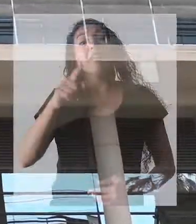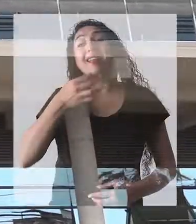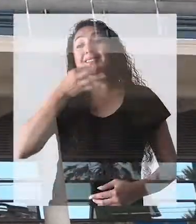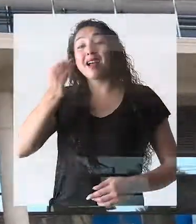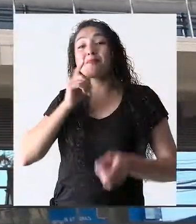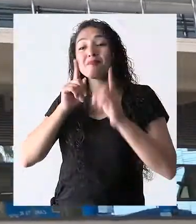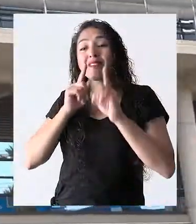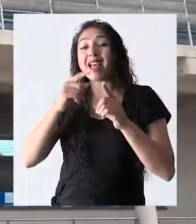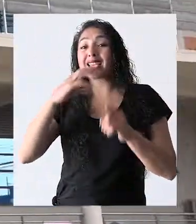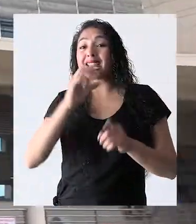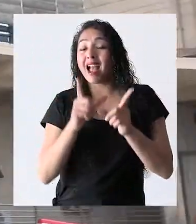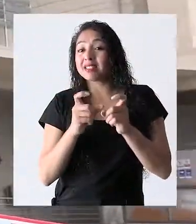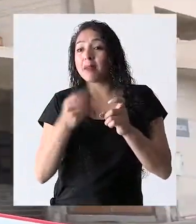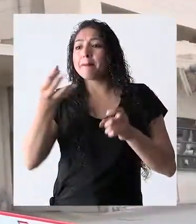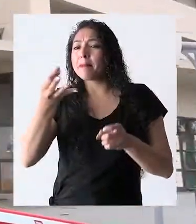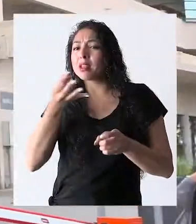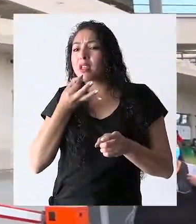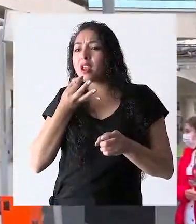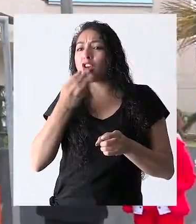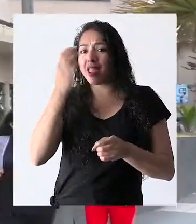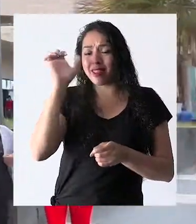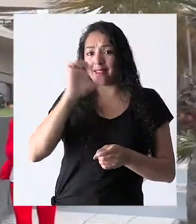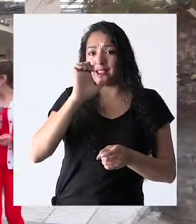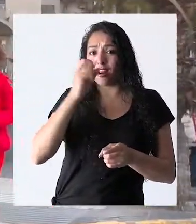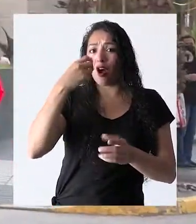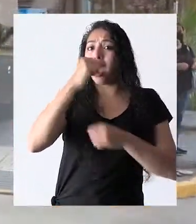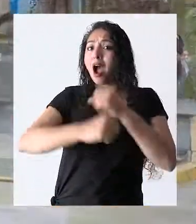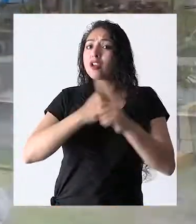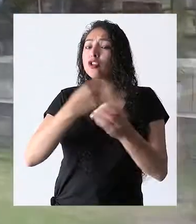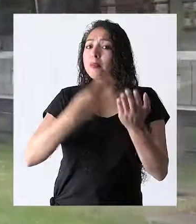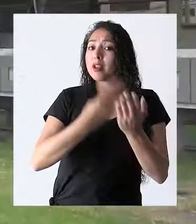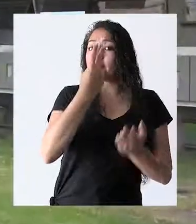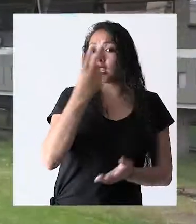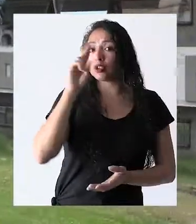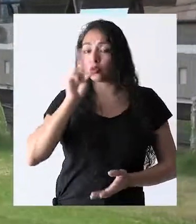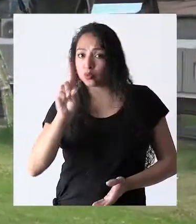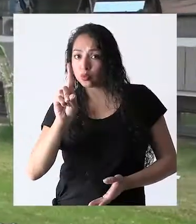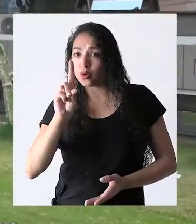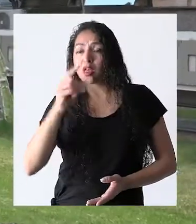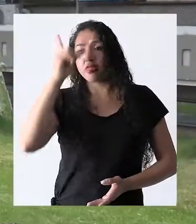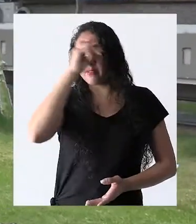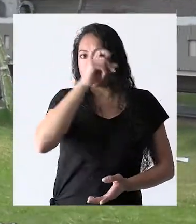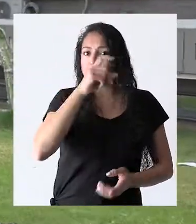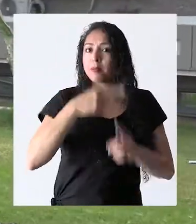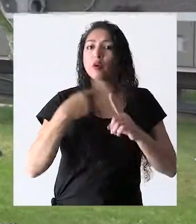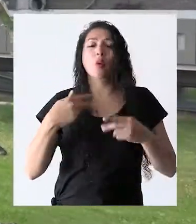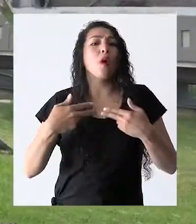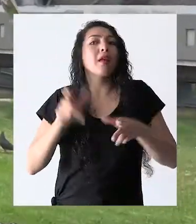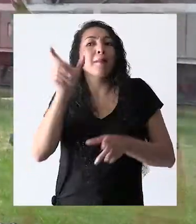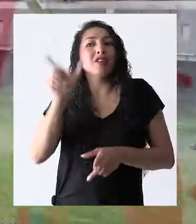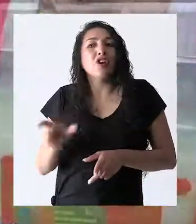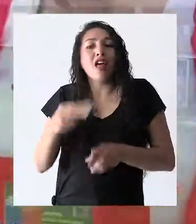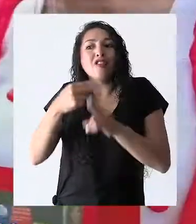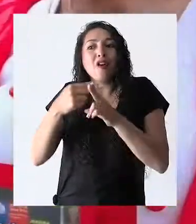El diagnóstico de cáncer uterino me lo dieron en el mes de enero del año 2021. Fue difícil porque para cualquier persona